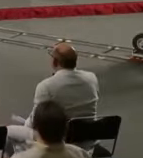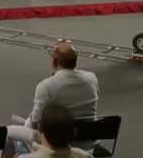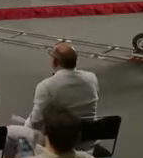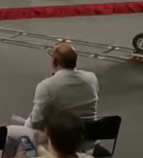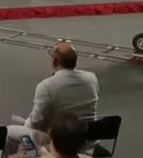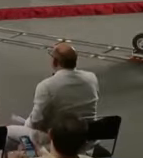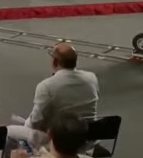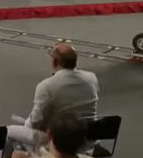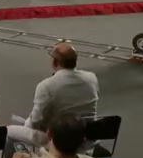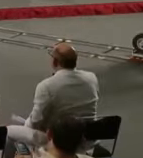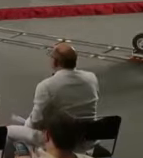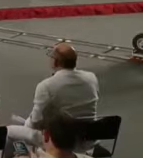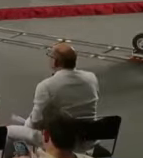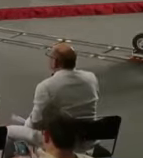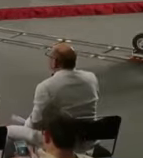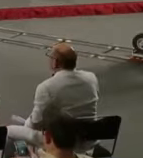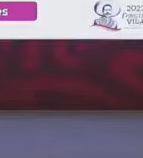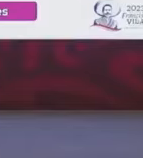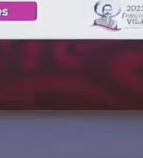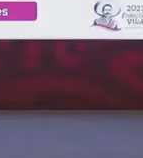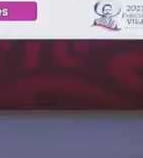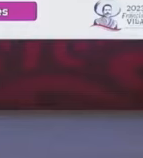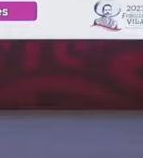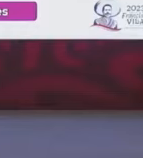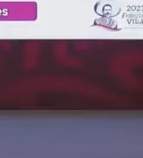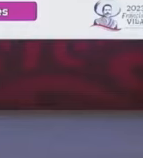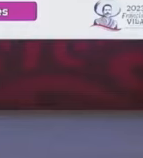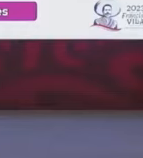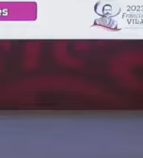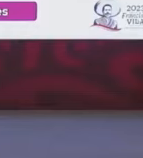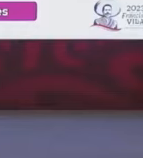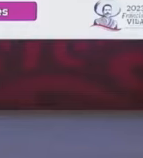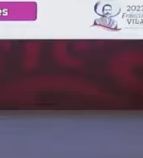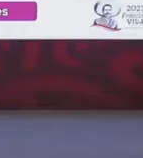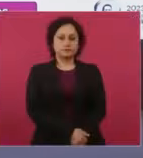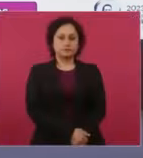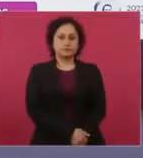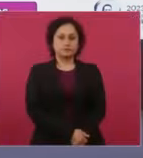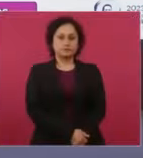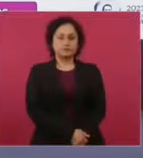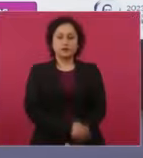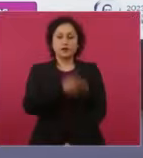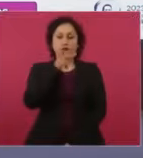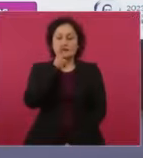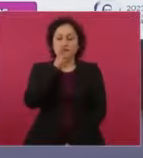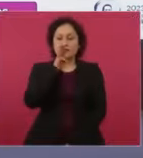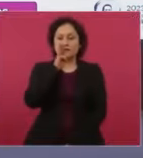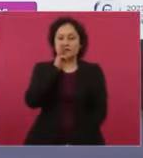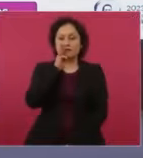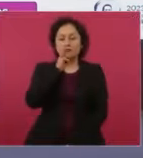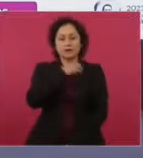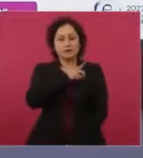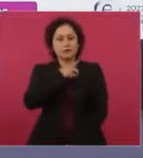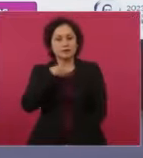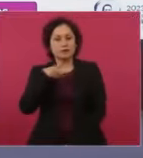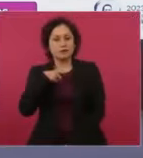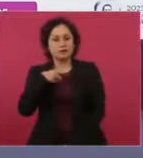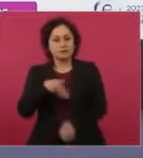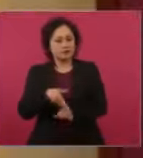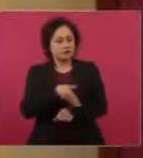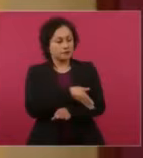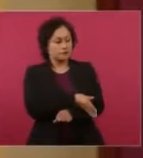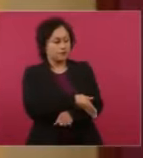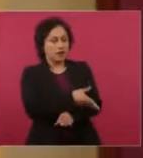adicional por cambiar el modelo cultural, el modelo educativo, en el que pudimos haber sido formados y entender que estamos